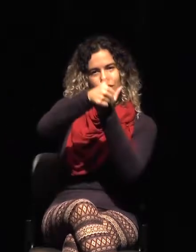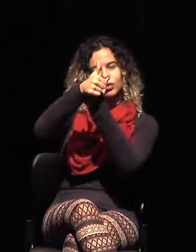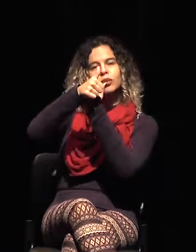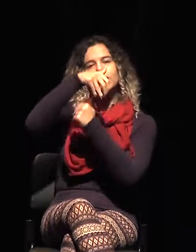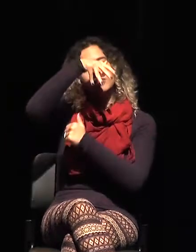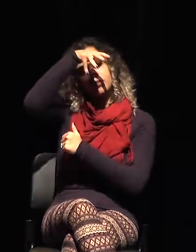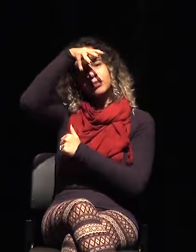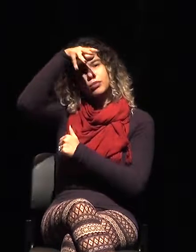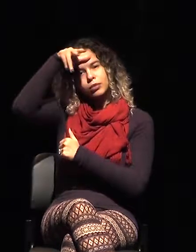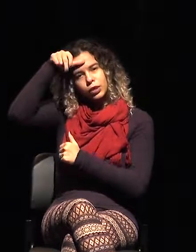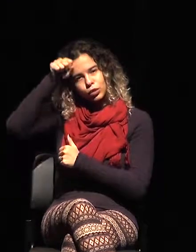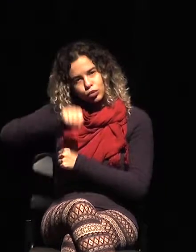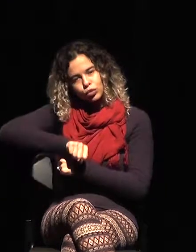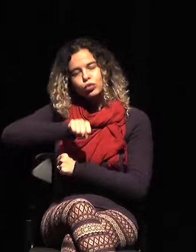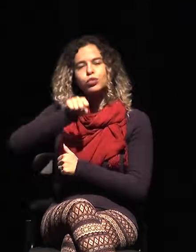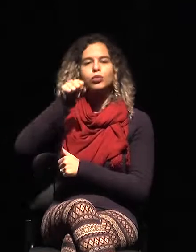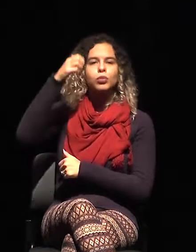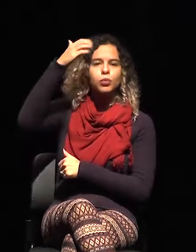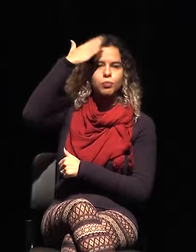Guaray,